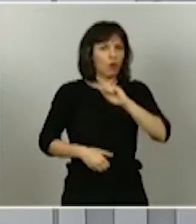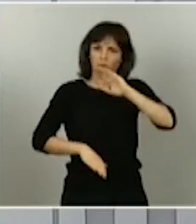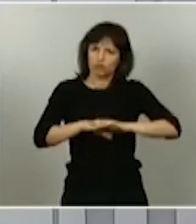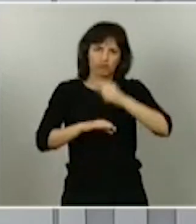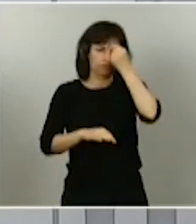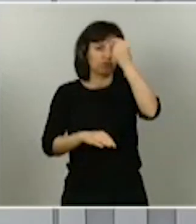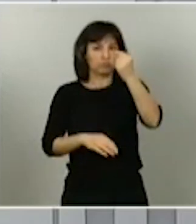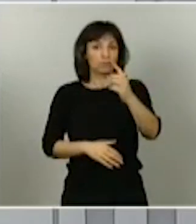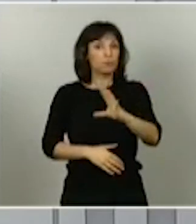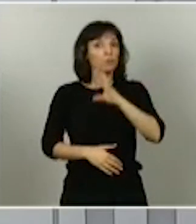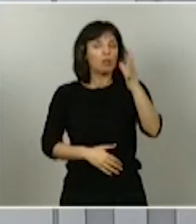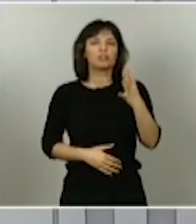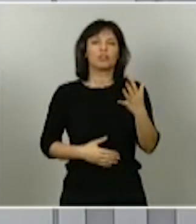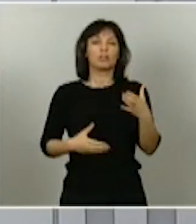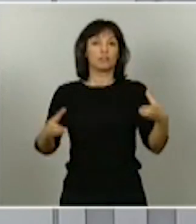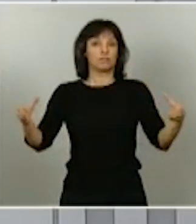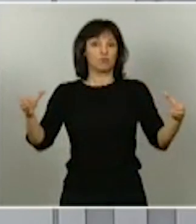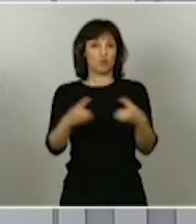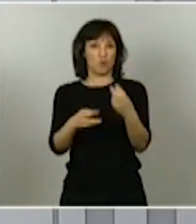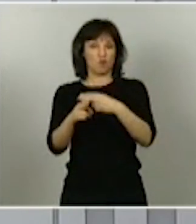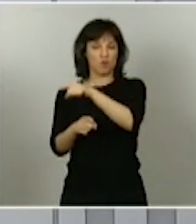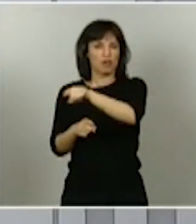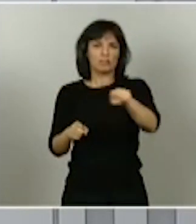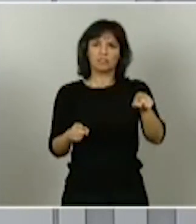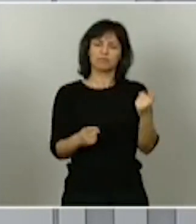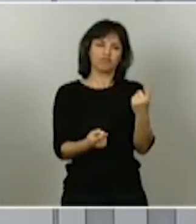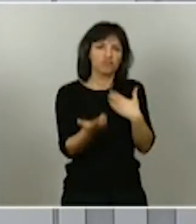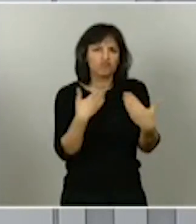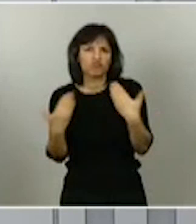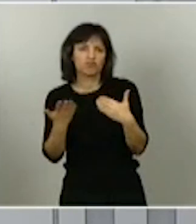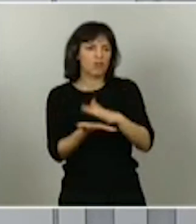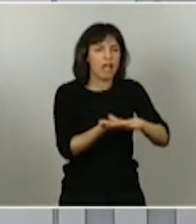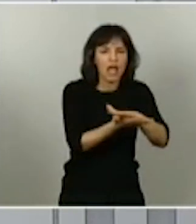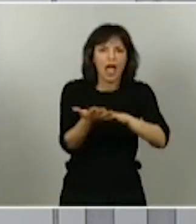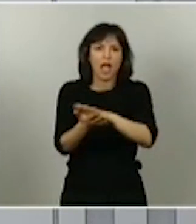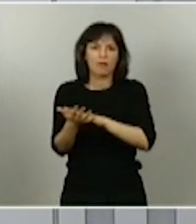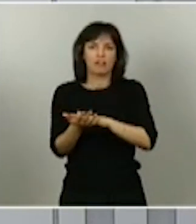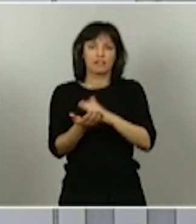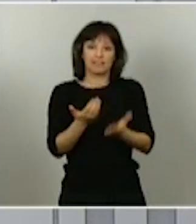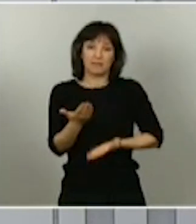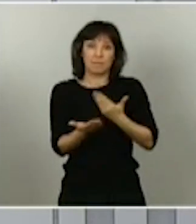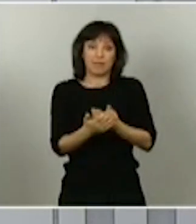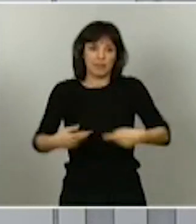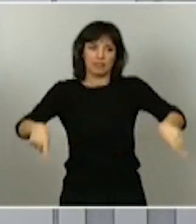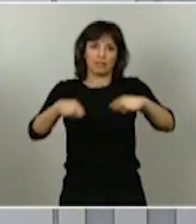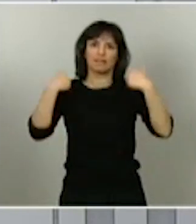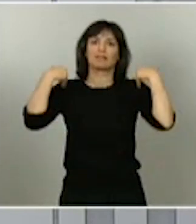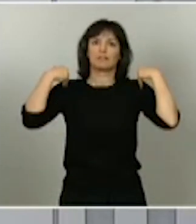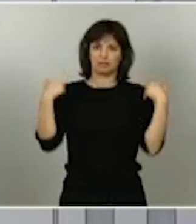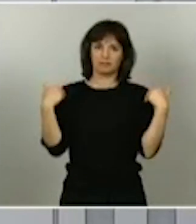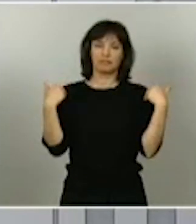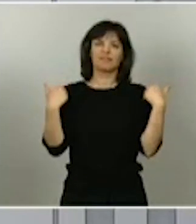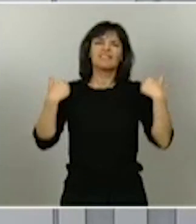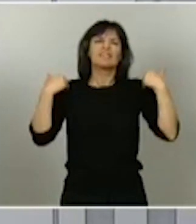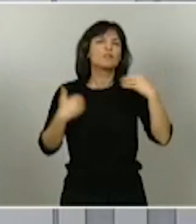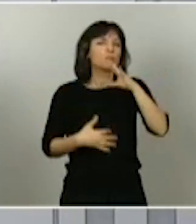Dialogamos con el conjunto de fuerzas políticas. Hemos apelado a su responsabilidad, la que tienen por ser representantes de la